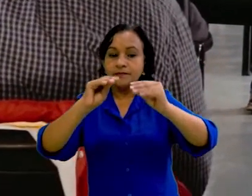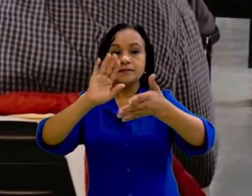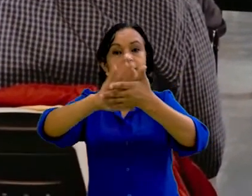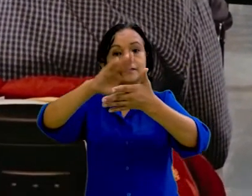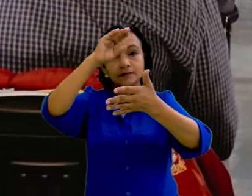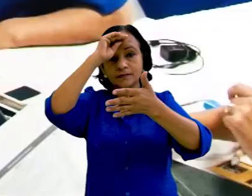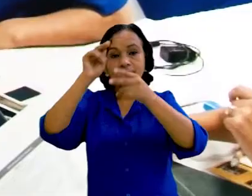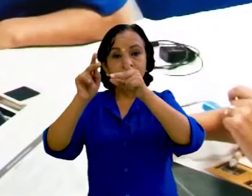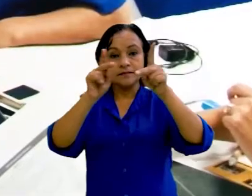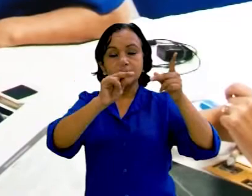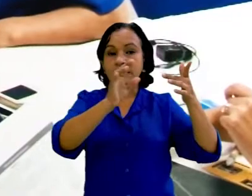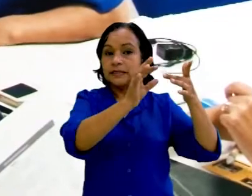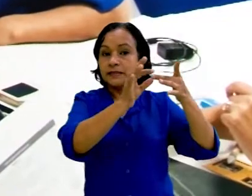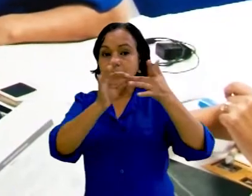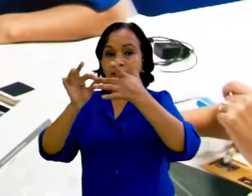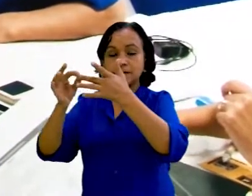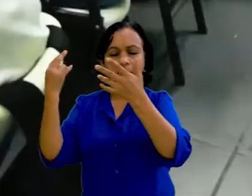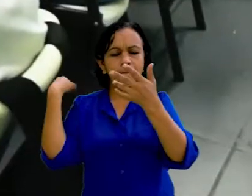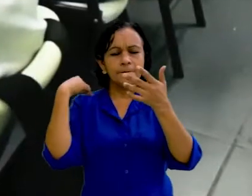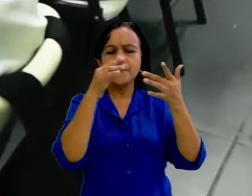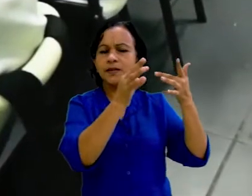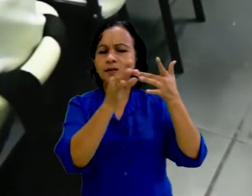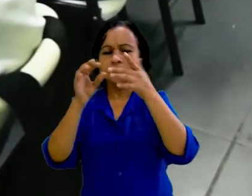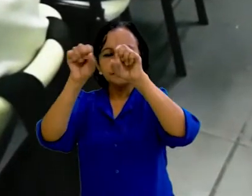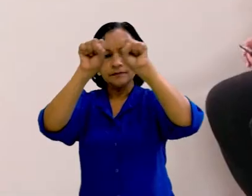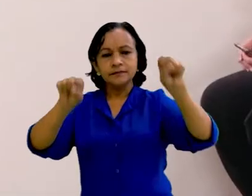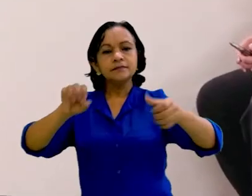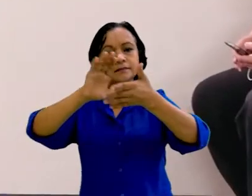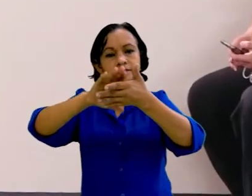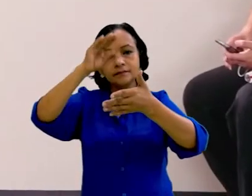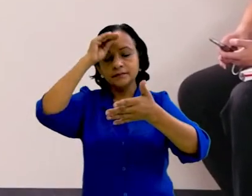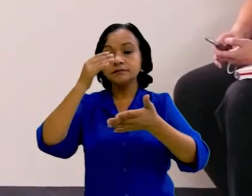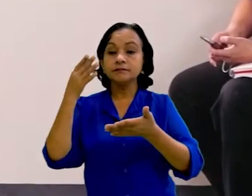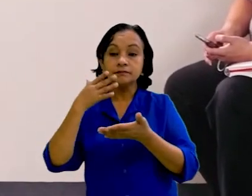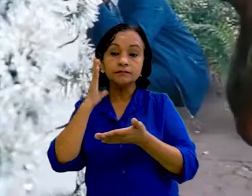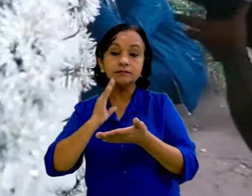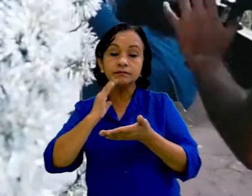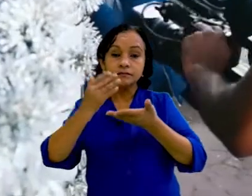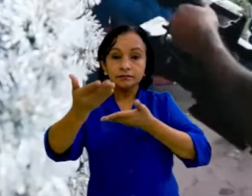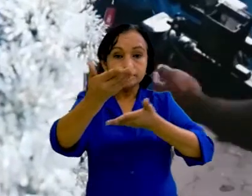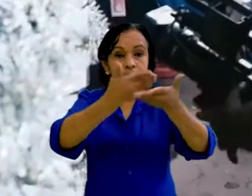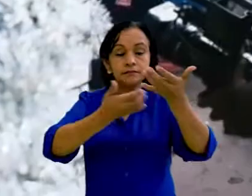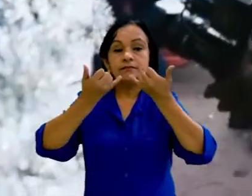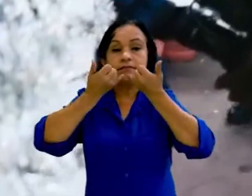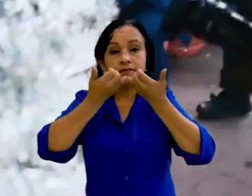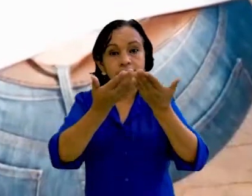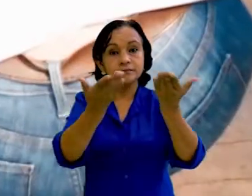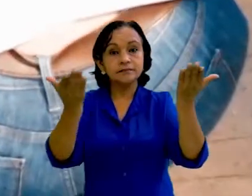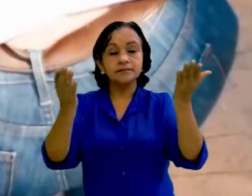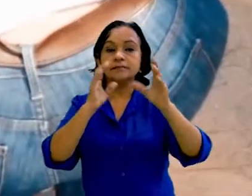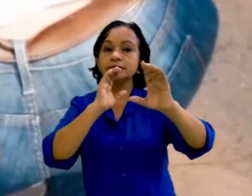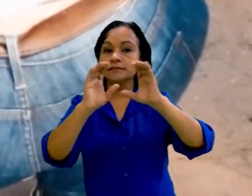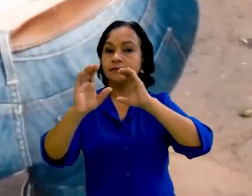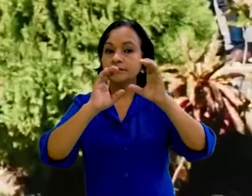formación, especialización técnica y profesional, capacitación, transferencia de conocimientos, gestión de información y